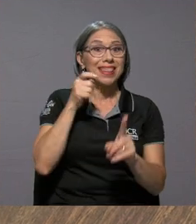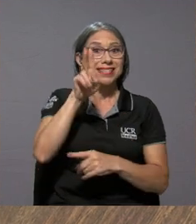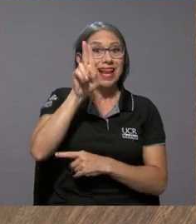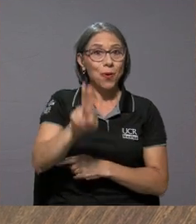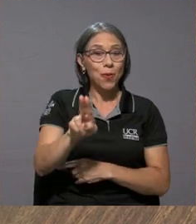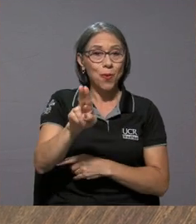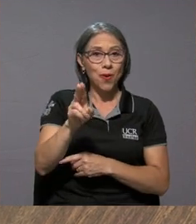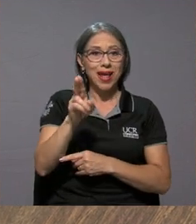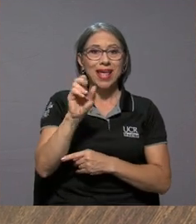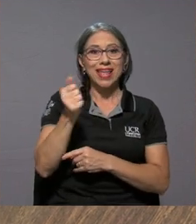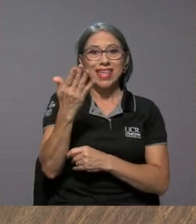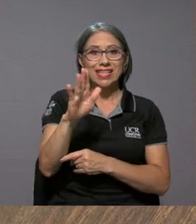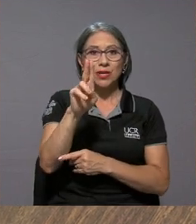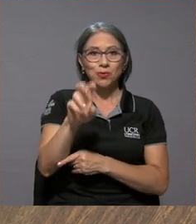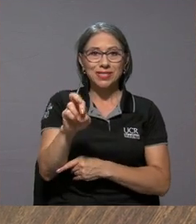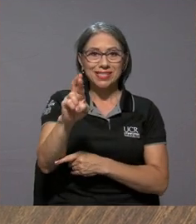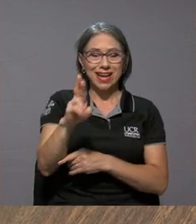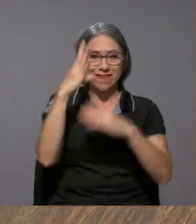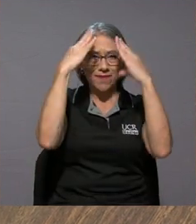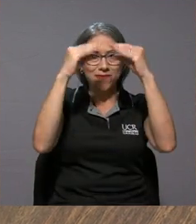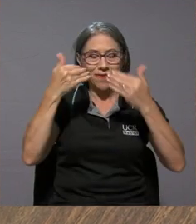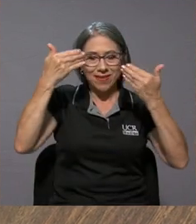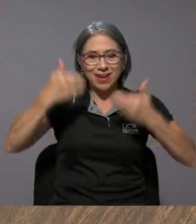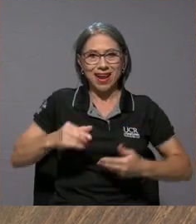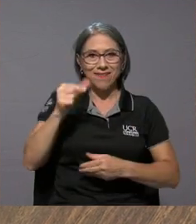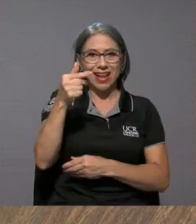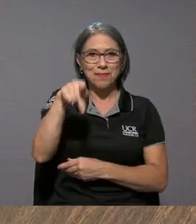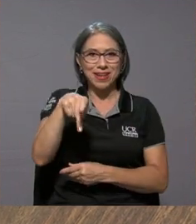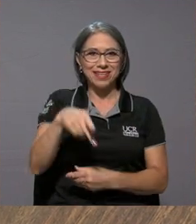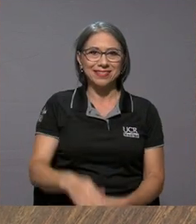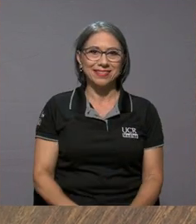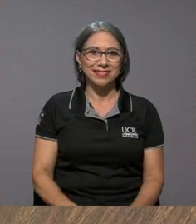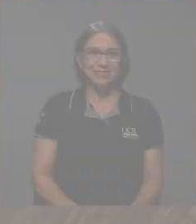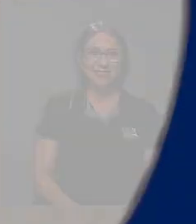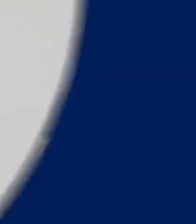Para Desde la U, 15 UCR, Gabriela Pérez.